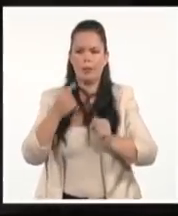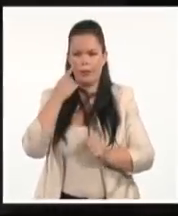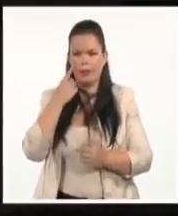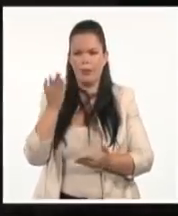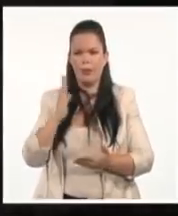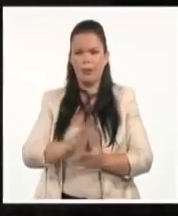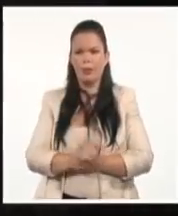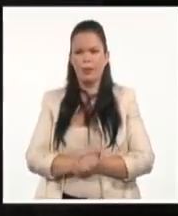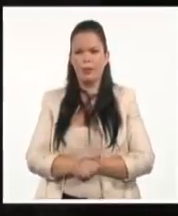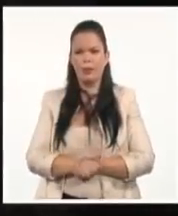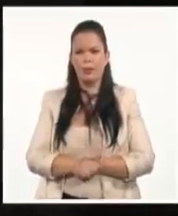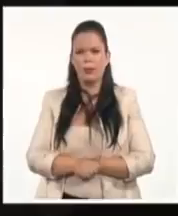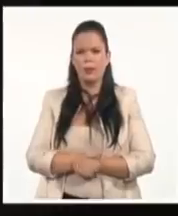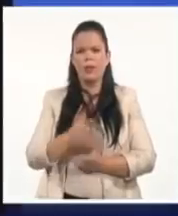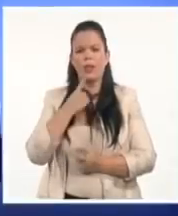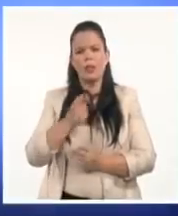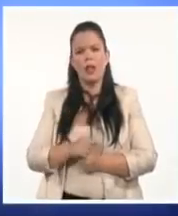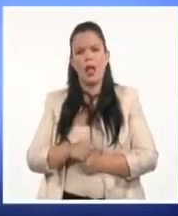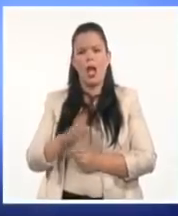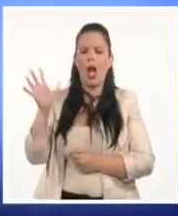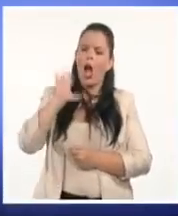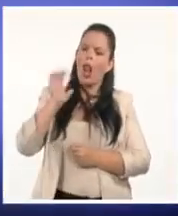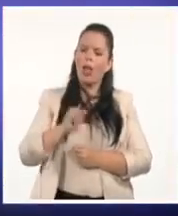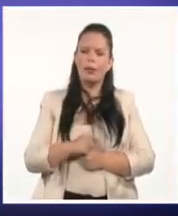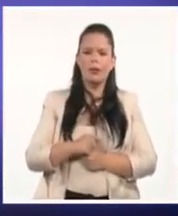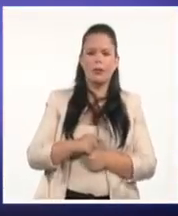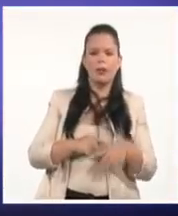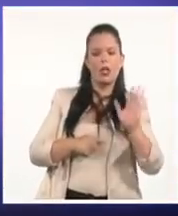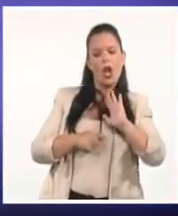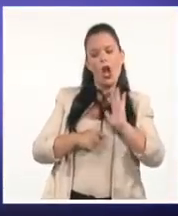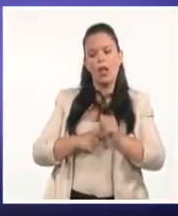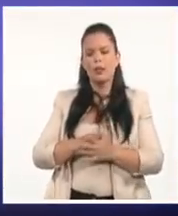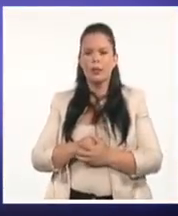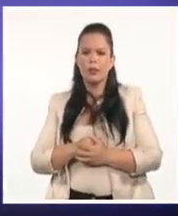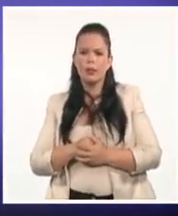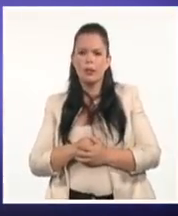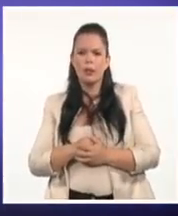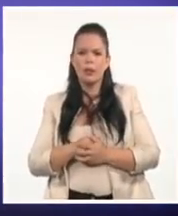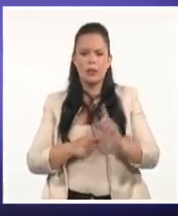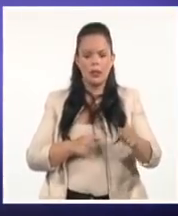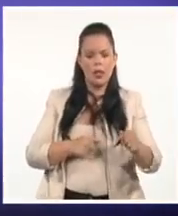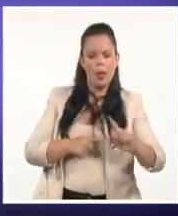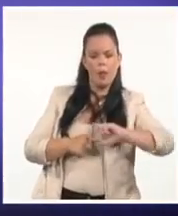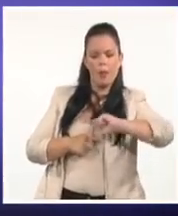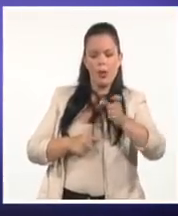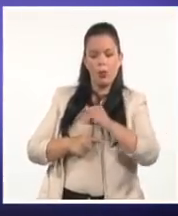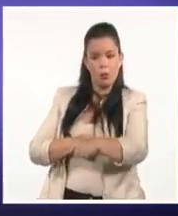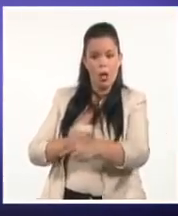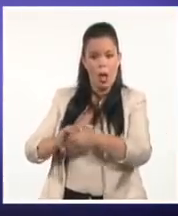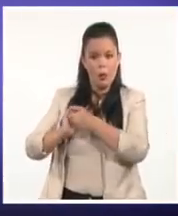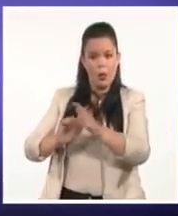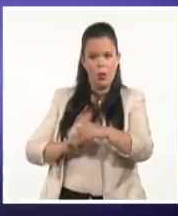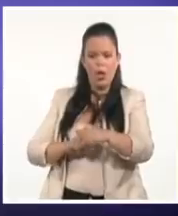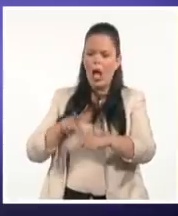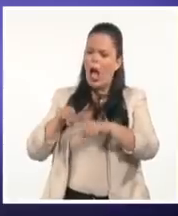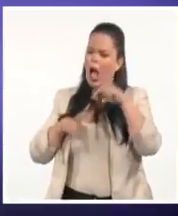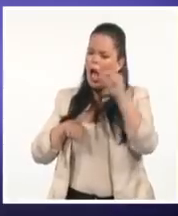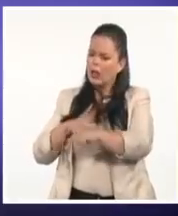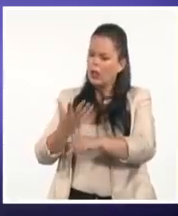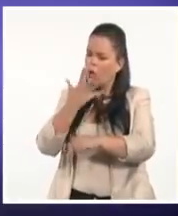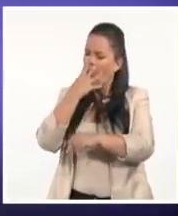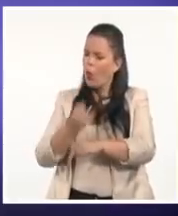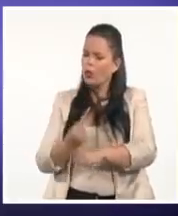Hola, hola, vamos a avanzar. Bien, ¿te gustaría ganarte dos recargas con promoción? ¿Cómo? ¿Quién tú eres?